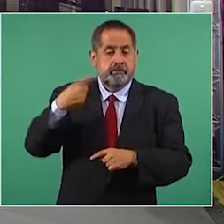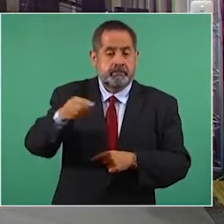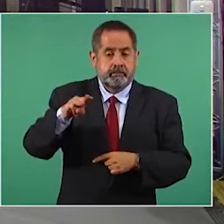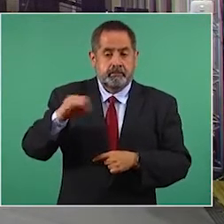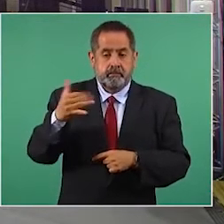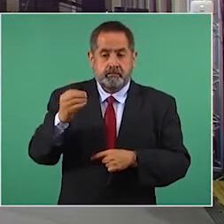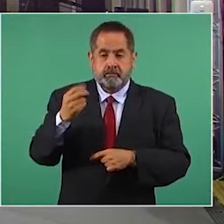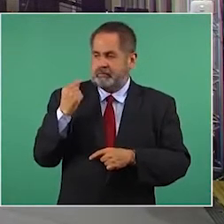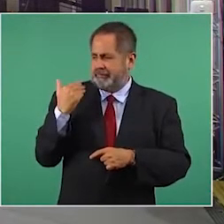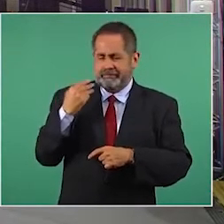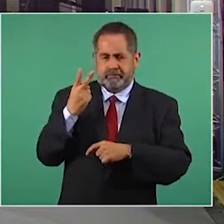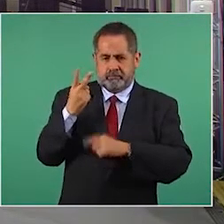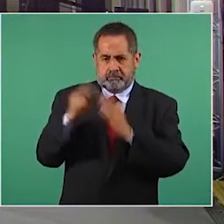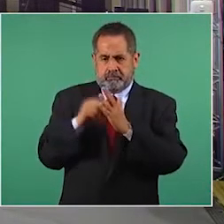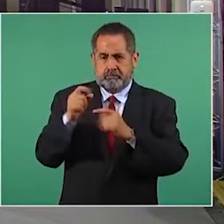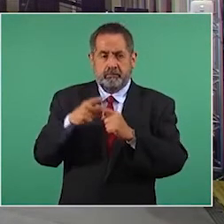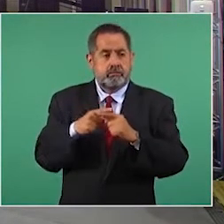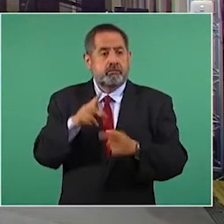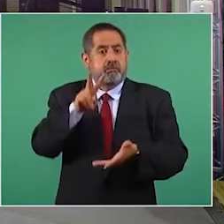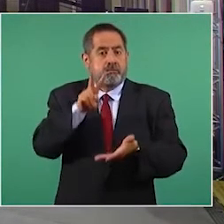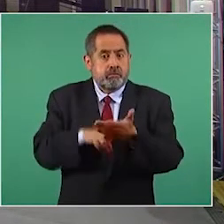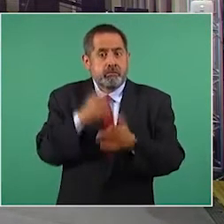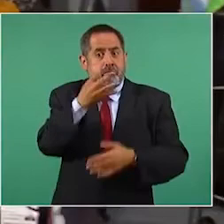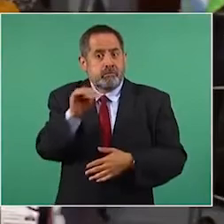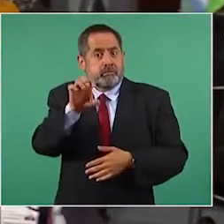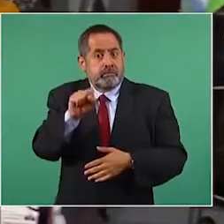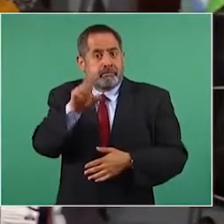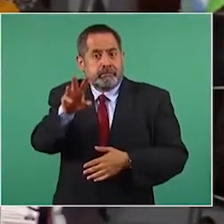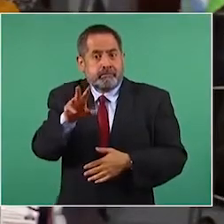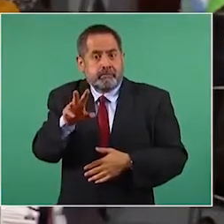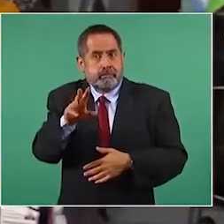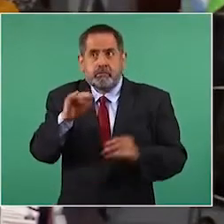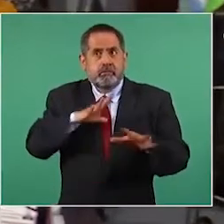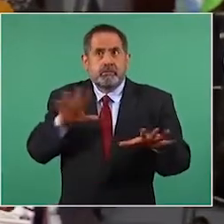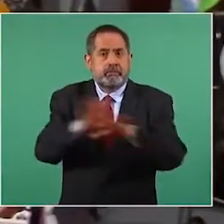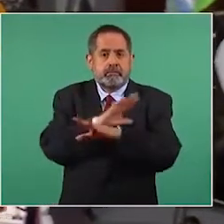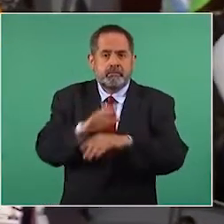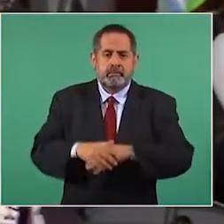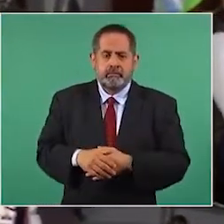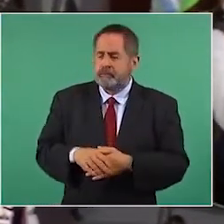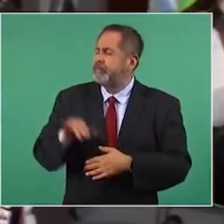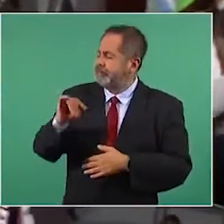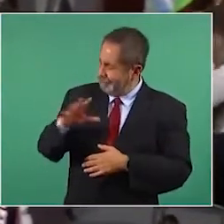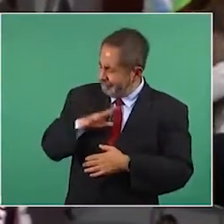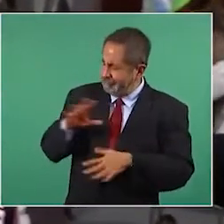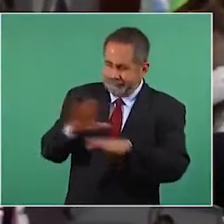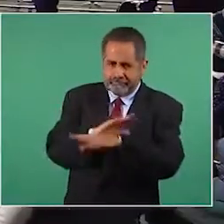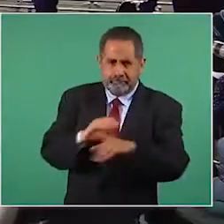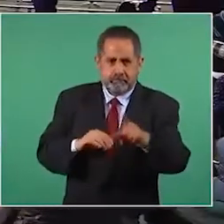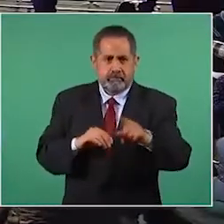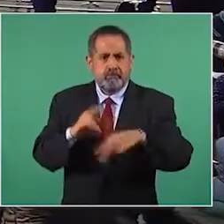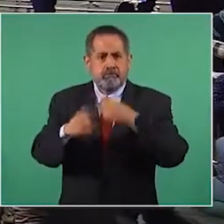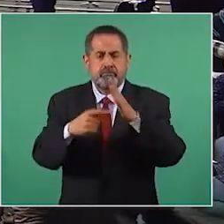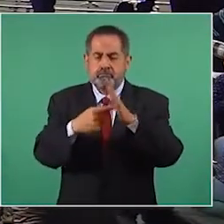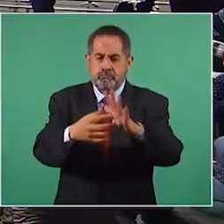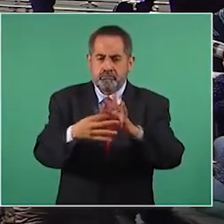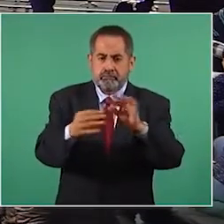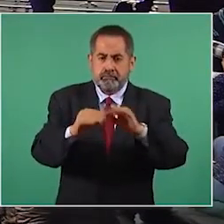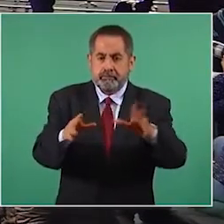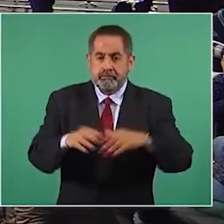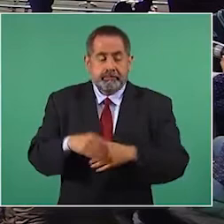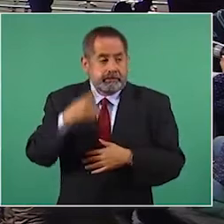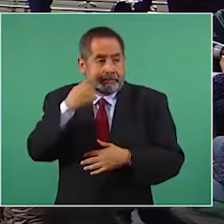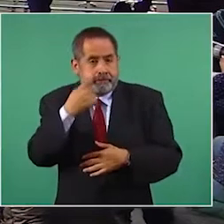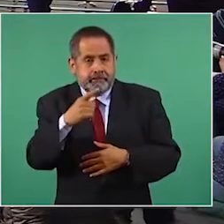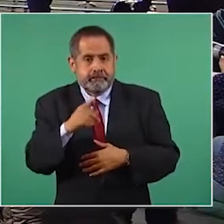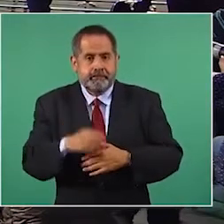del 2021, que acaba de pasar, tuvo 2 mil 963. No hay cambio. Sí, hay cambio. Yo te voy a dar otro dato. No, pero es